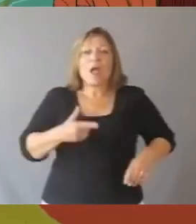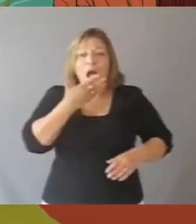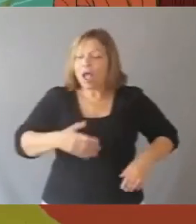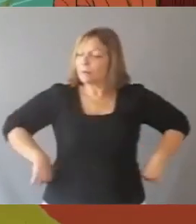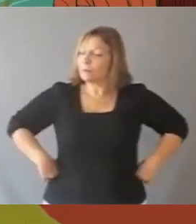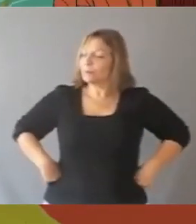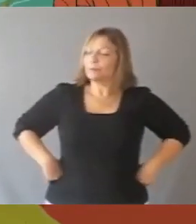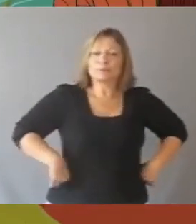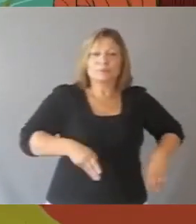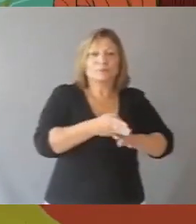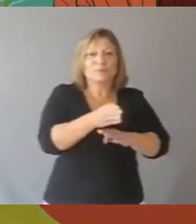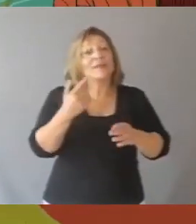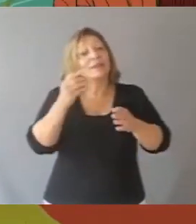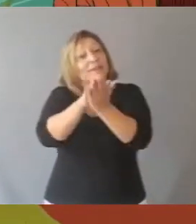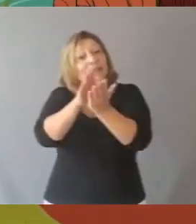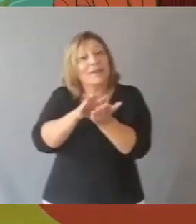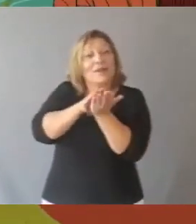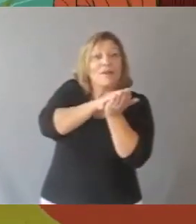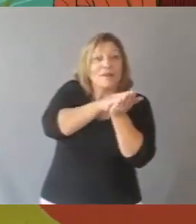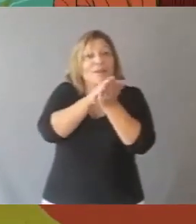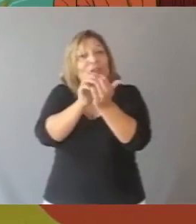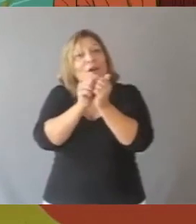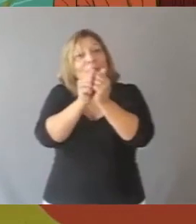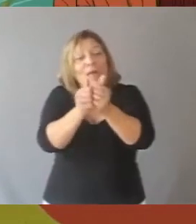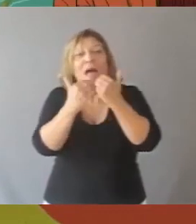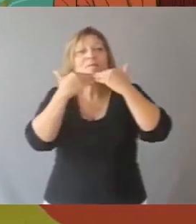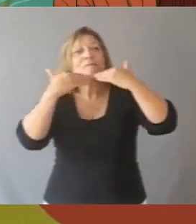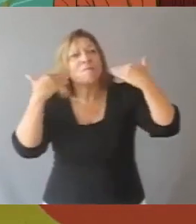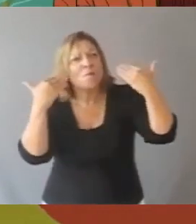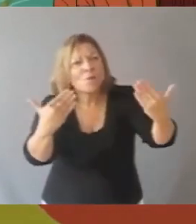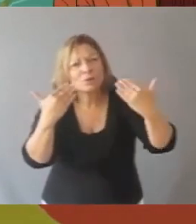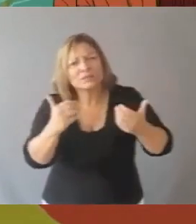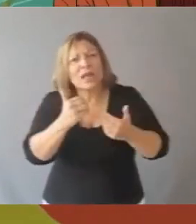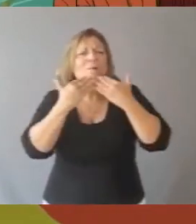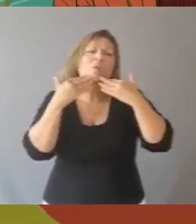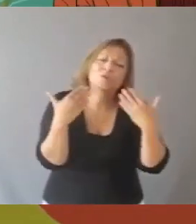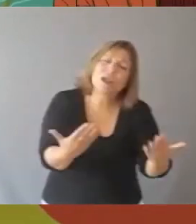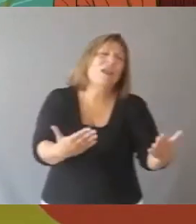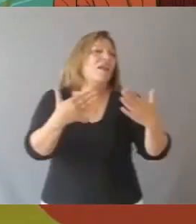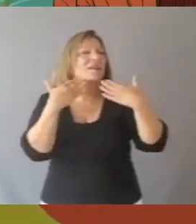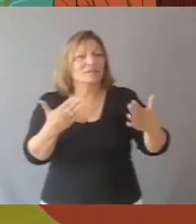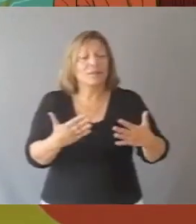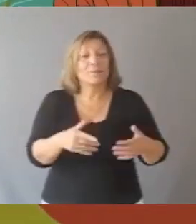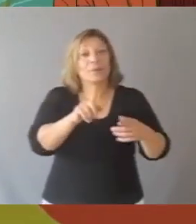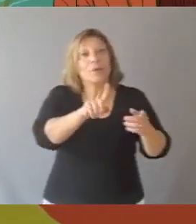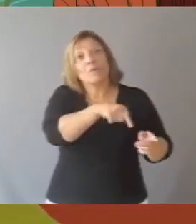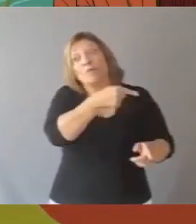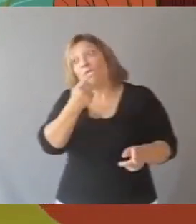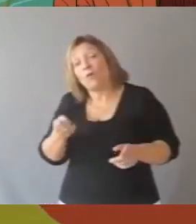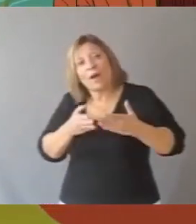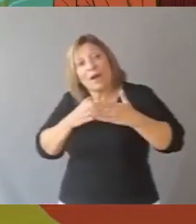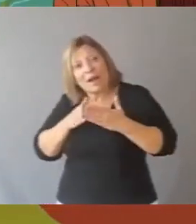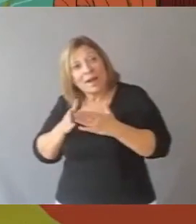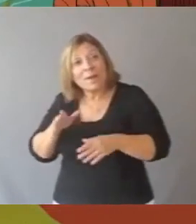boca abierta. Los yacarés lo acompañaron luego hasta su gruta y le dieron las gracias infinidad de veces. Volvieron después a su